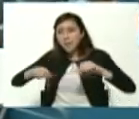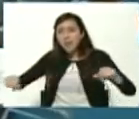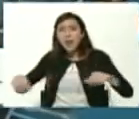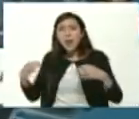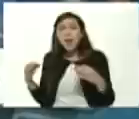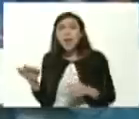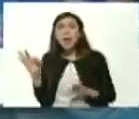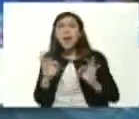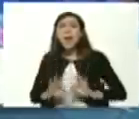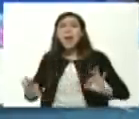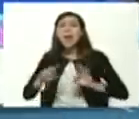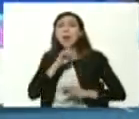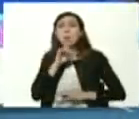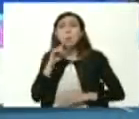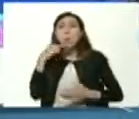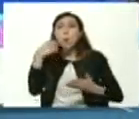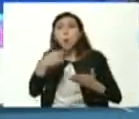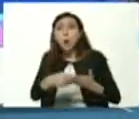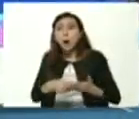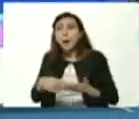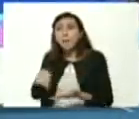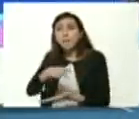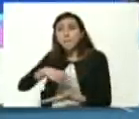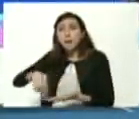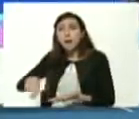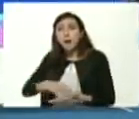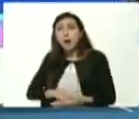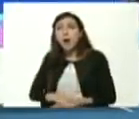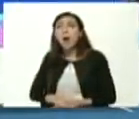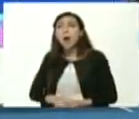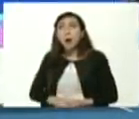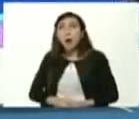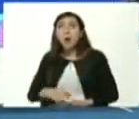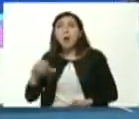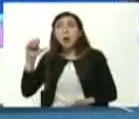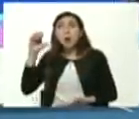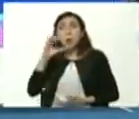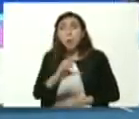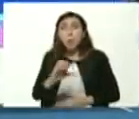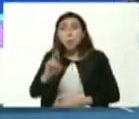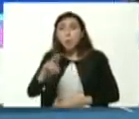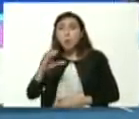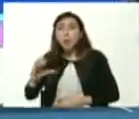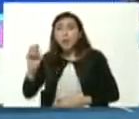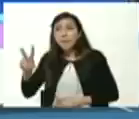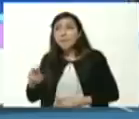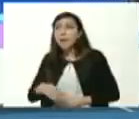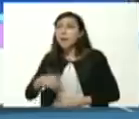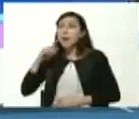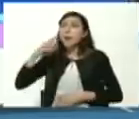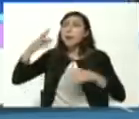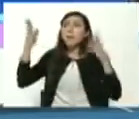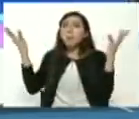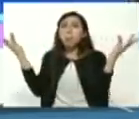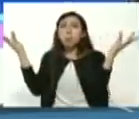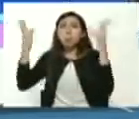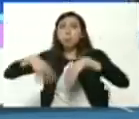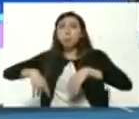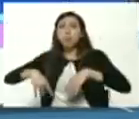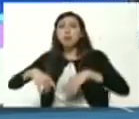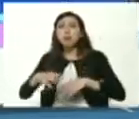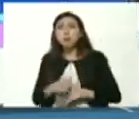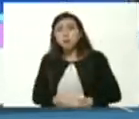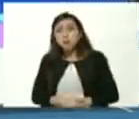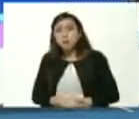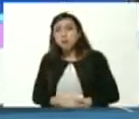pero es la plaza Jorge Rodríguez de la Universidad Central de Venezuela como se desplomó los techos en la universidad